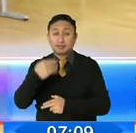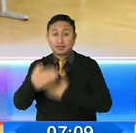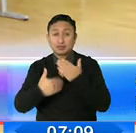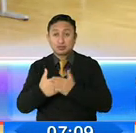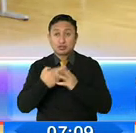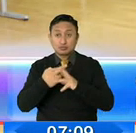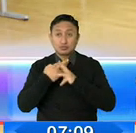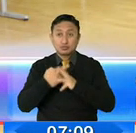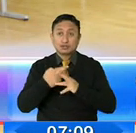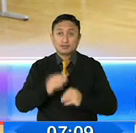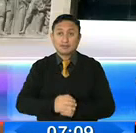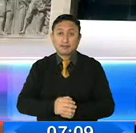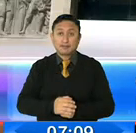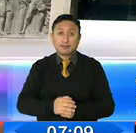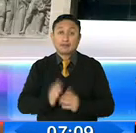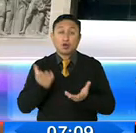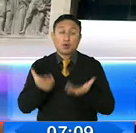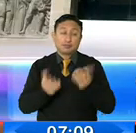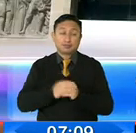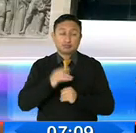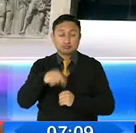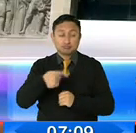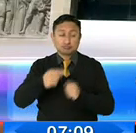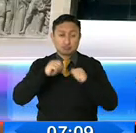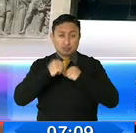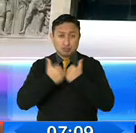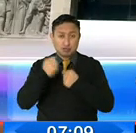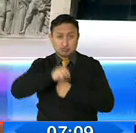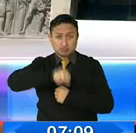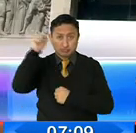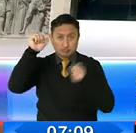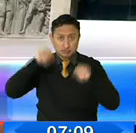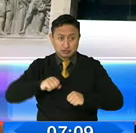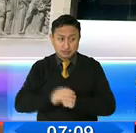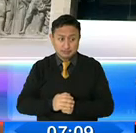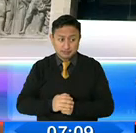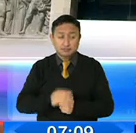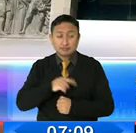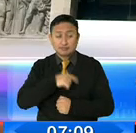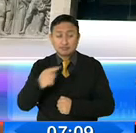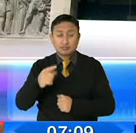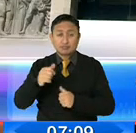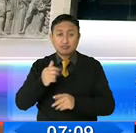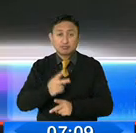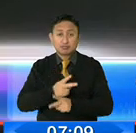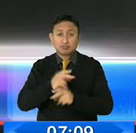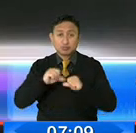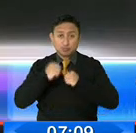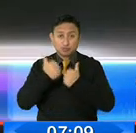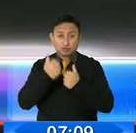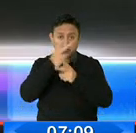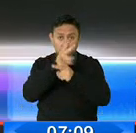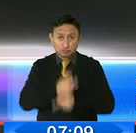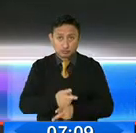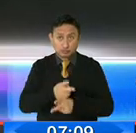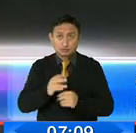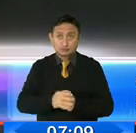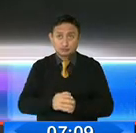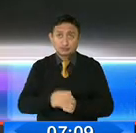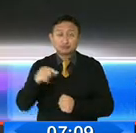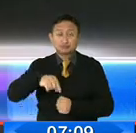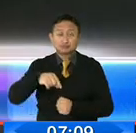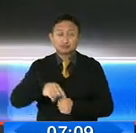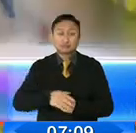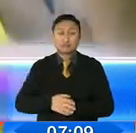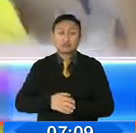Y si es que llegar a obtener un puesto en la Asamblea, podría ser embestido con inmunidad parlamentaria, pero esta no le abarcaría los delitos